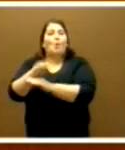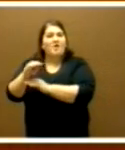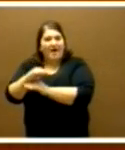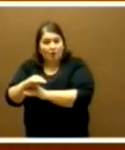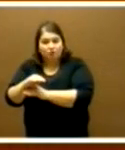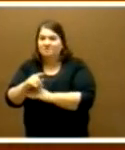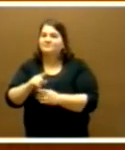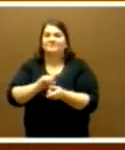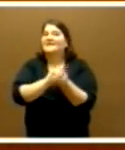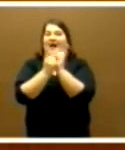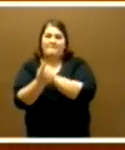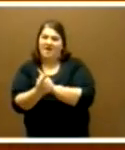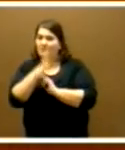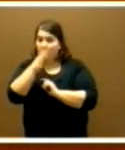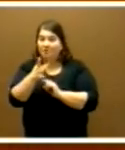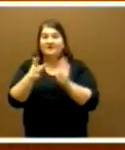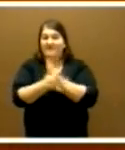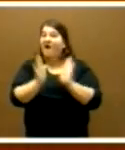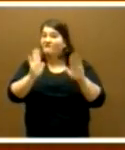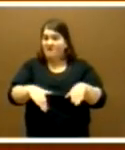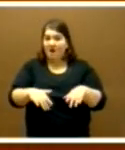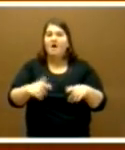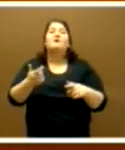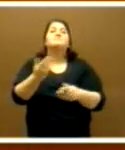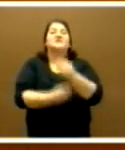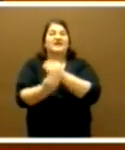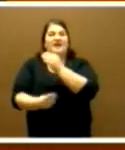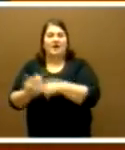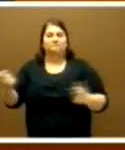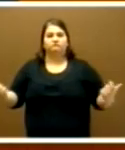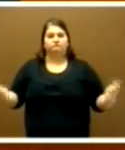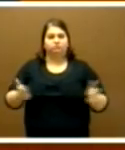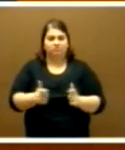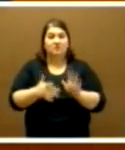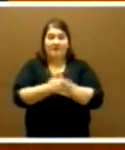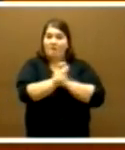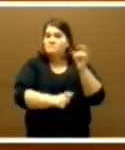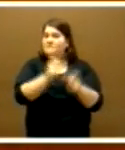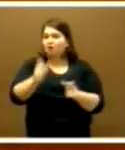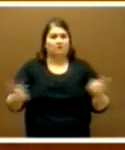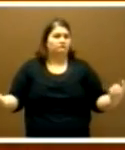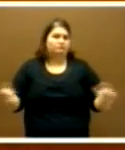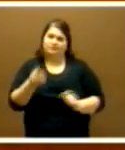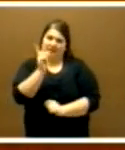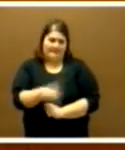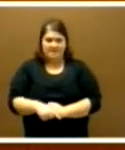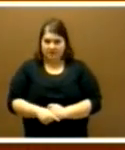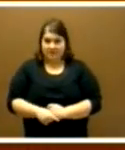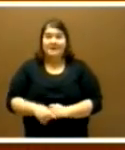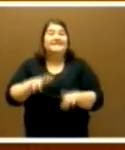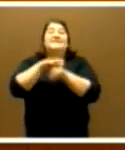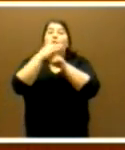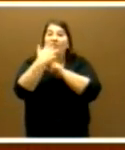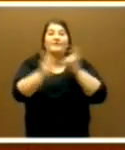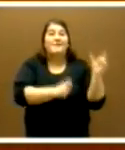lleva irremediablemente a un descenso de la natalidad y, por tanto, a una pérdida de capital humano. La cuestión demográfica